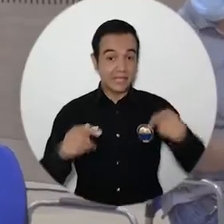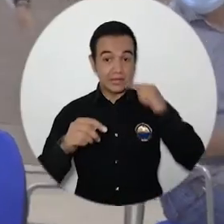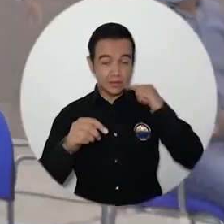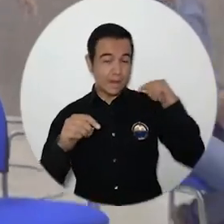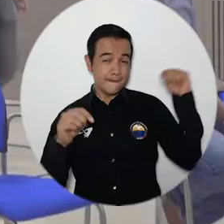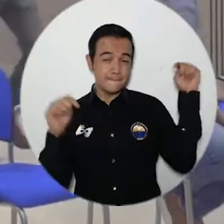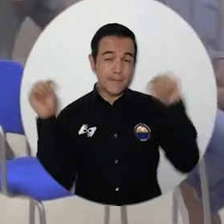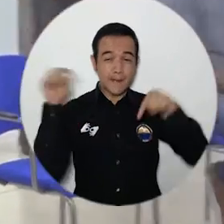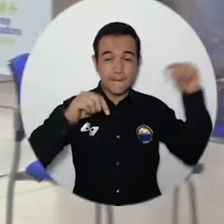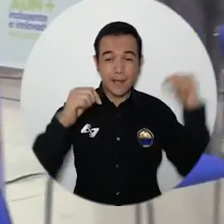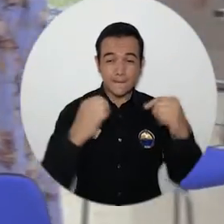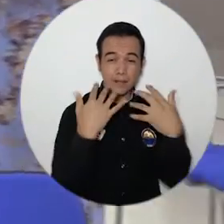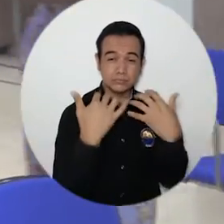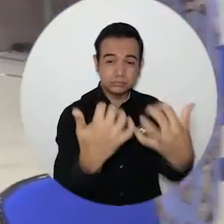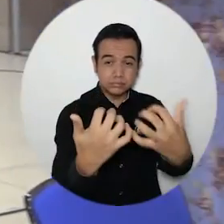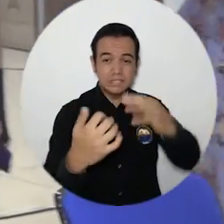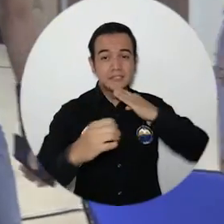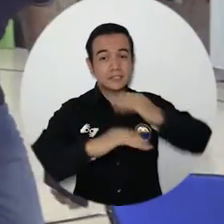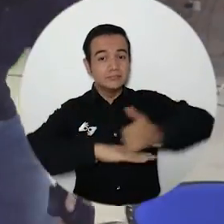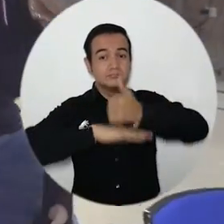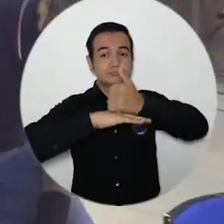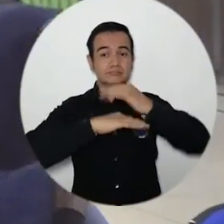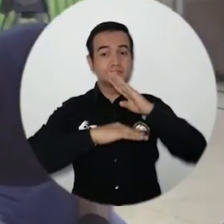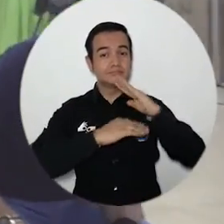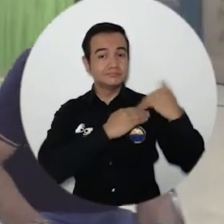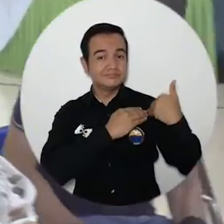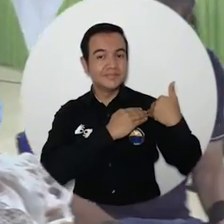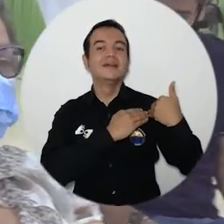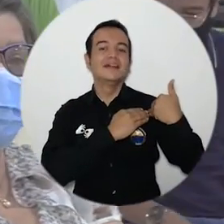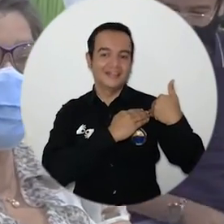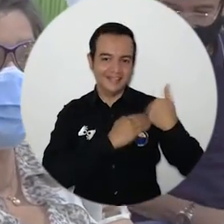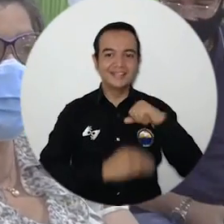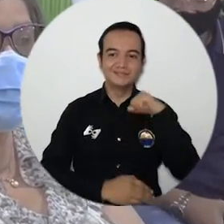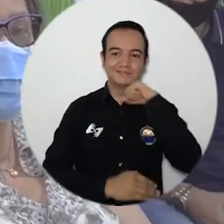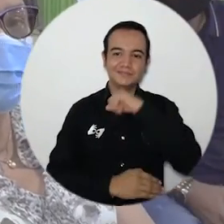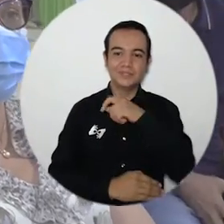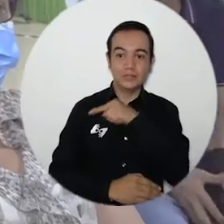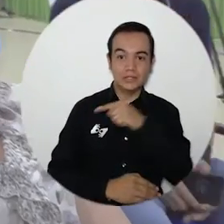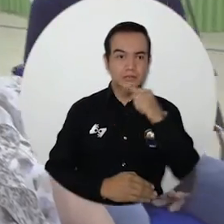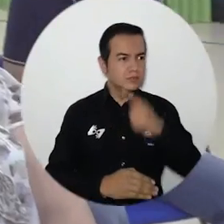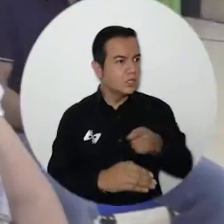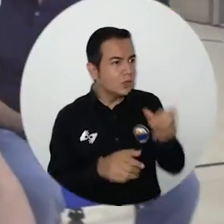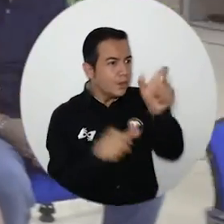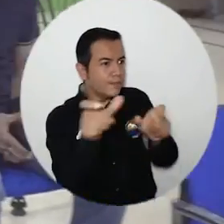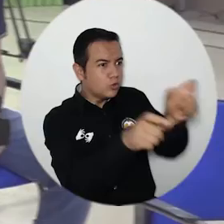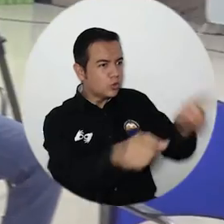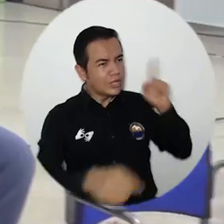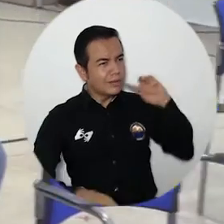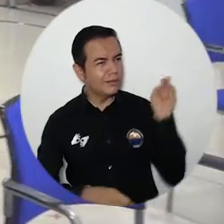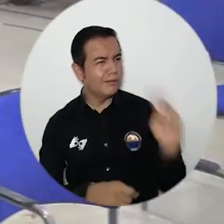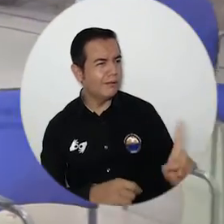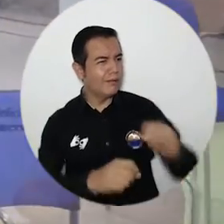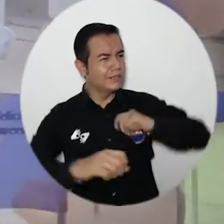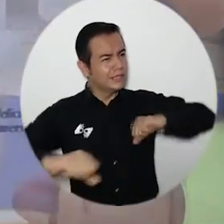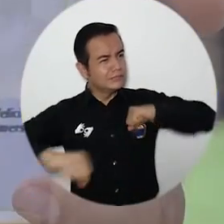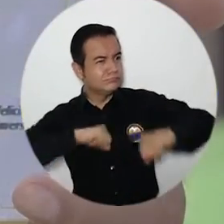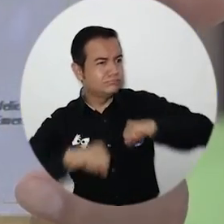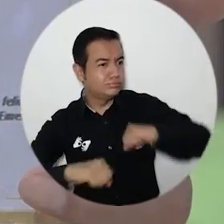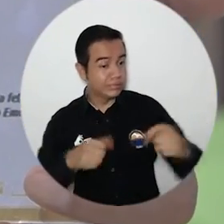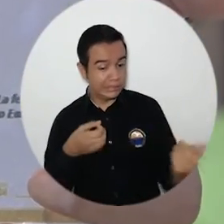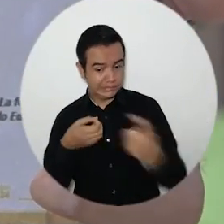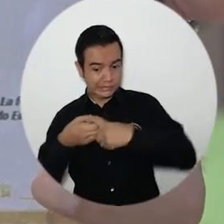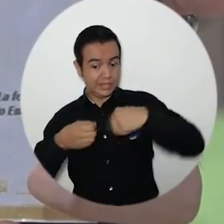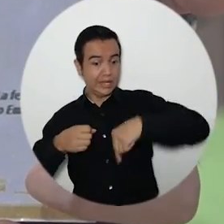El evento de distinción estuvo a cargo del rector Pablo Vera Salazar, quien exaltó a las personas por el tiempo de servicio prestado a esta Casa de Estudios